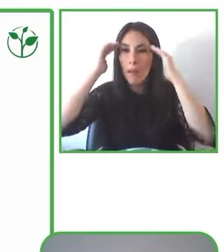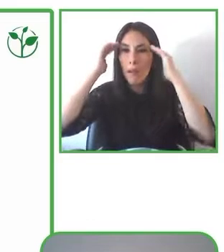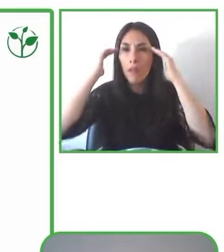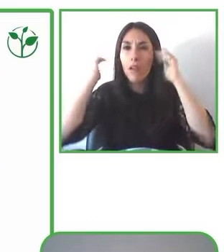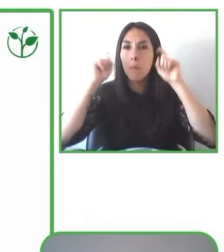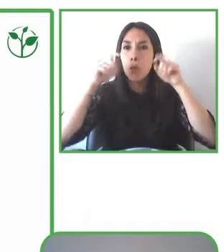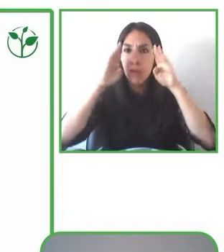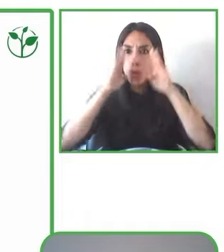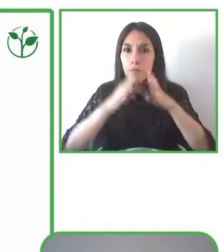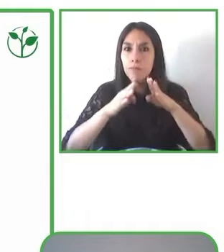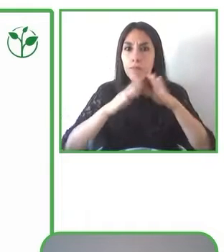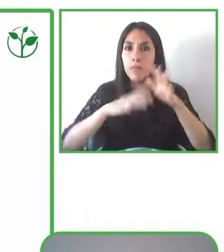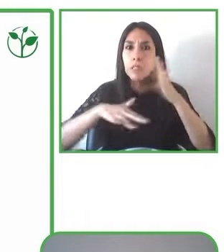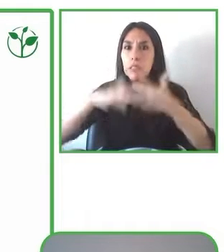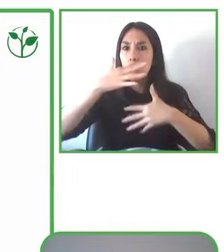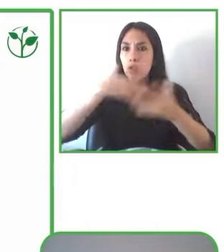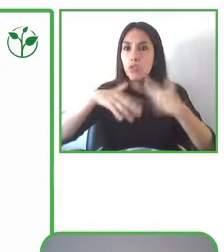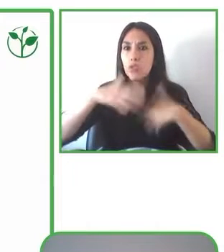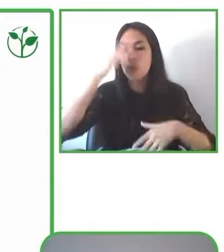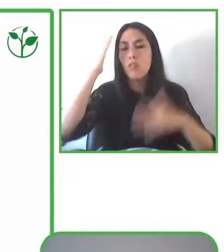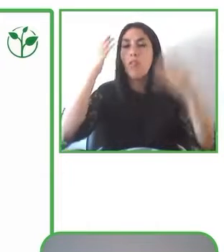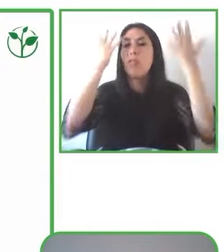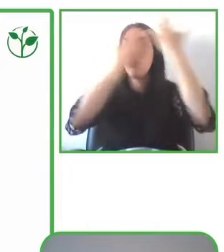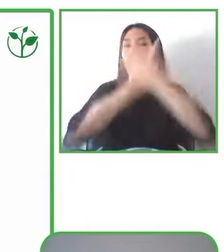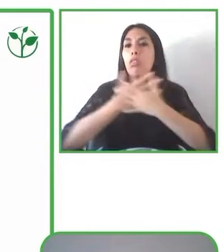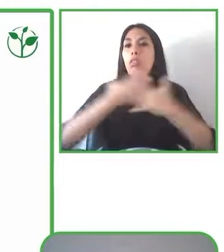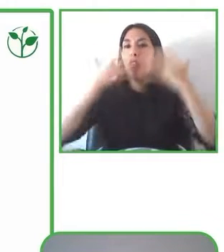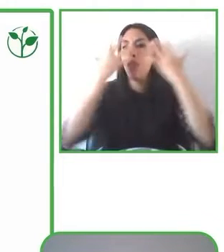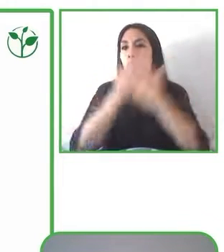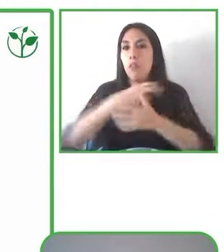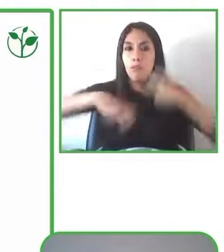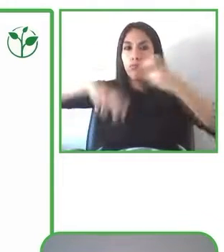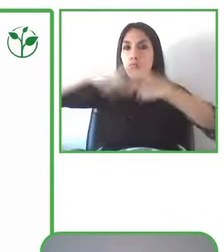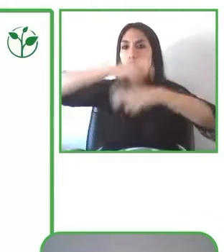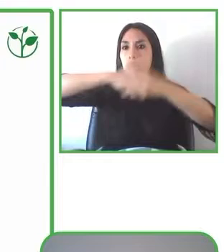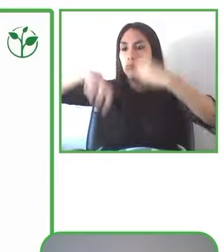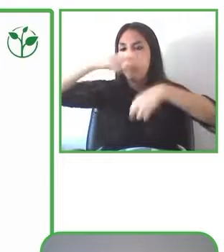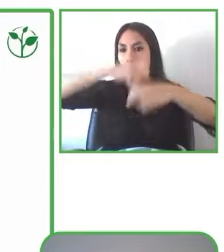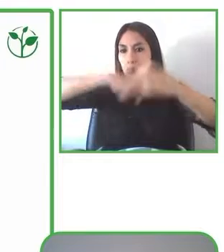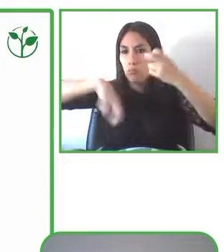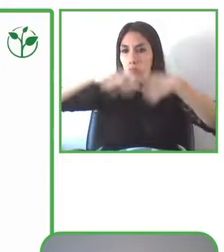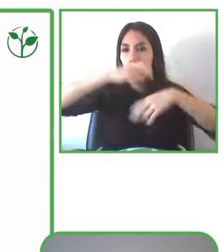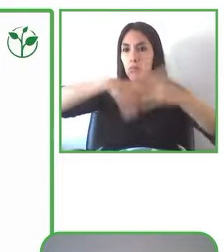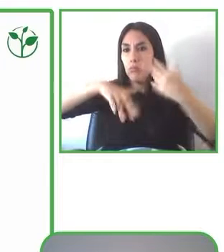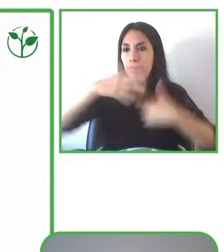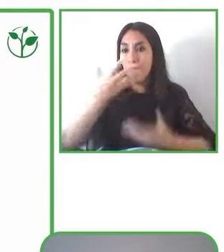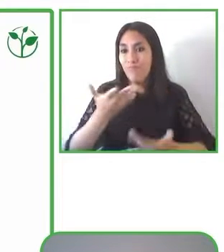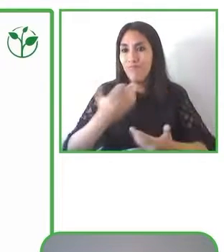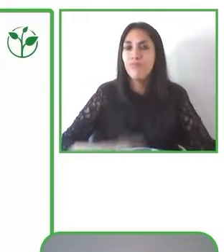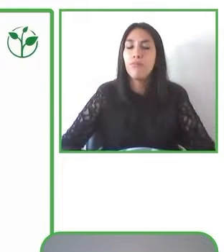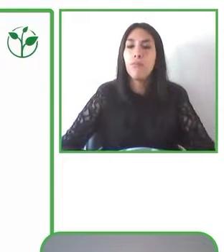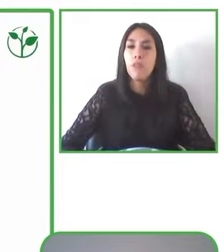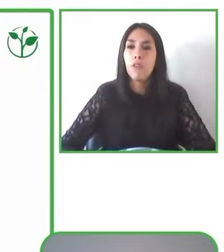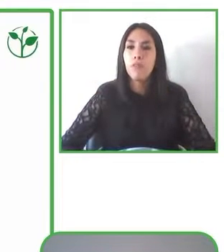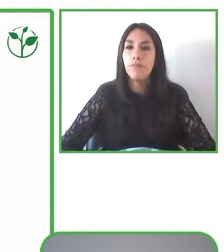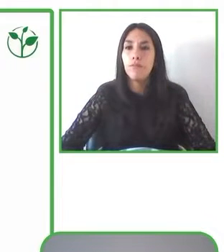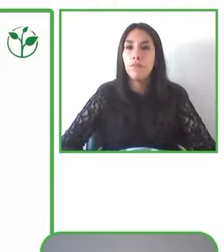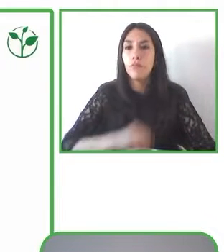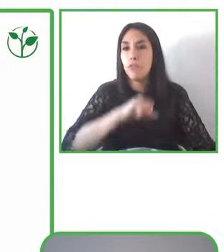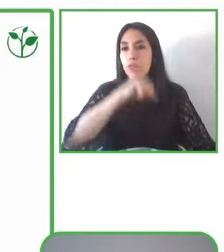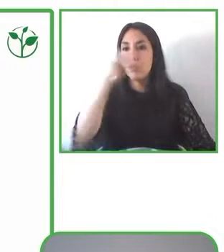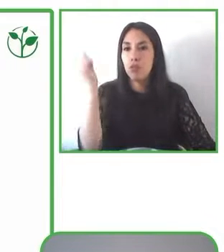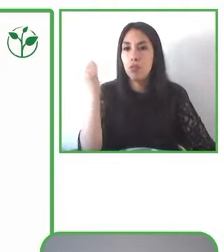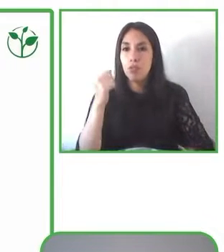Y por último, la información, que esto es más tradicional en poder entender que la información